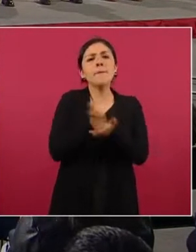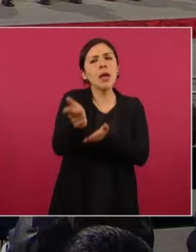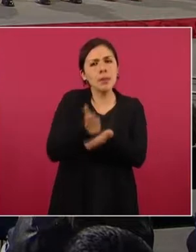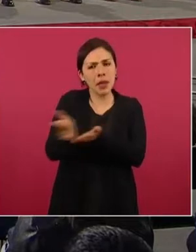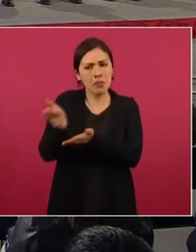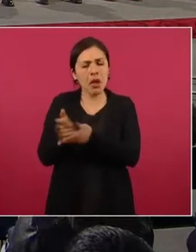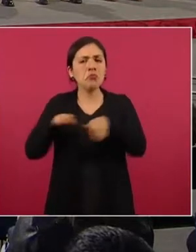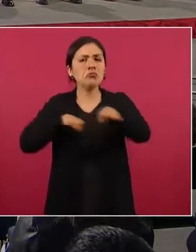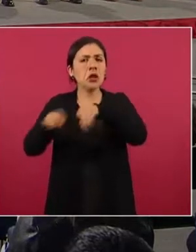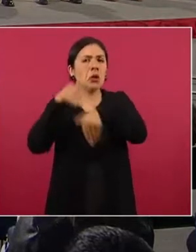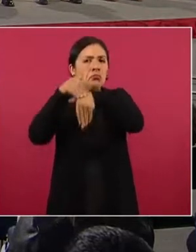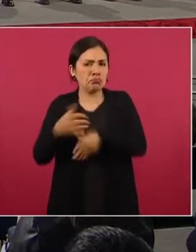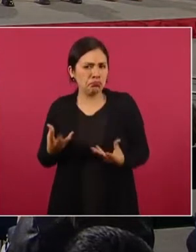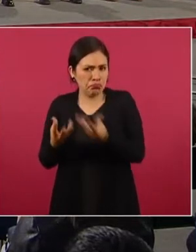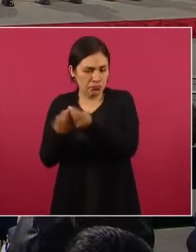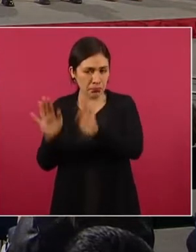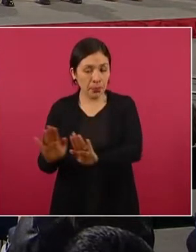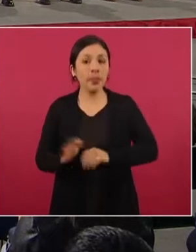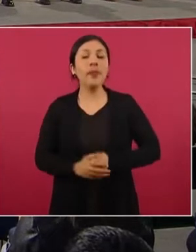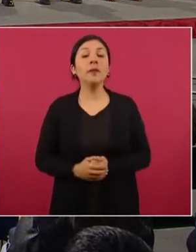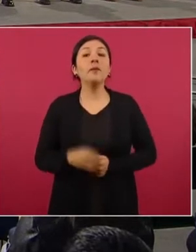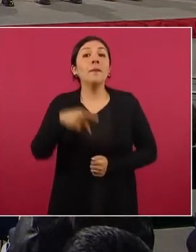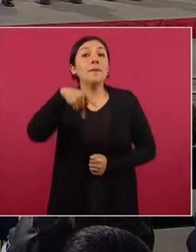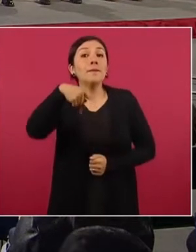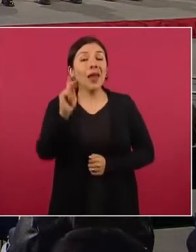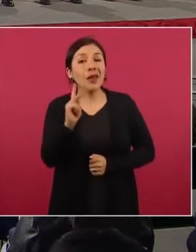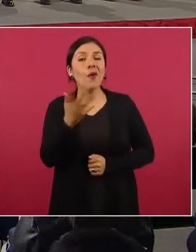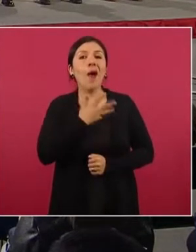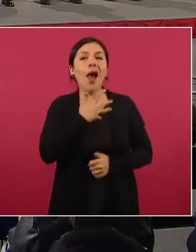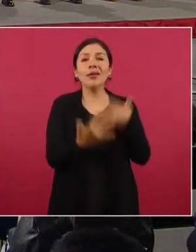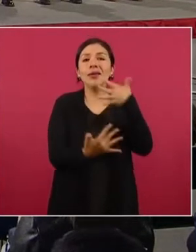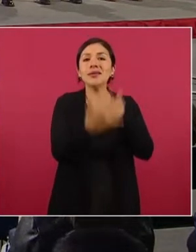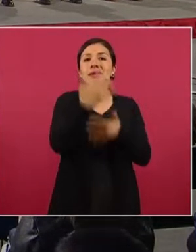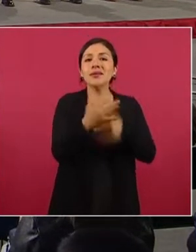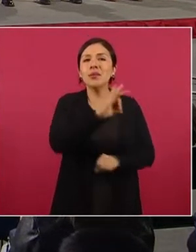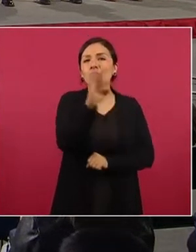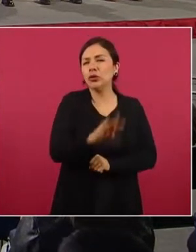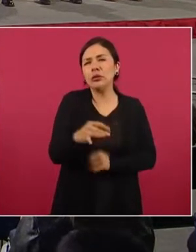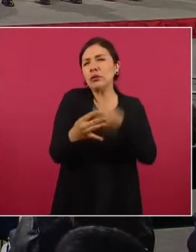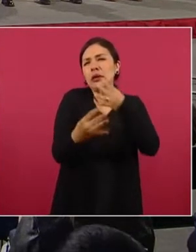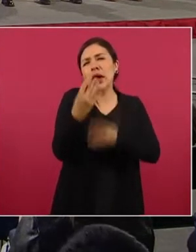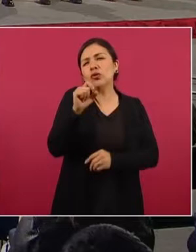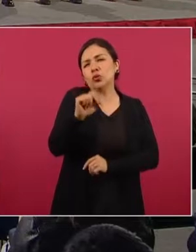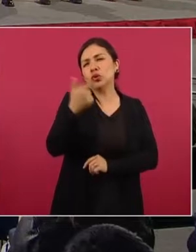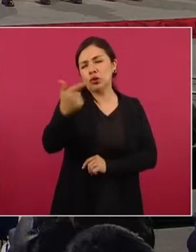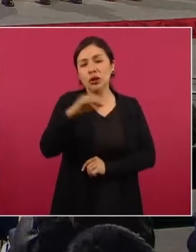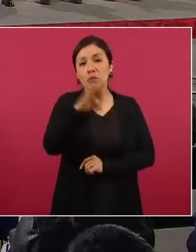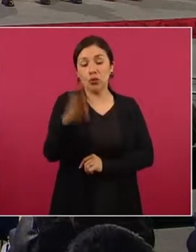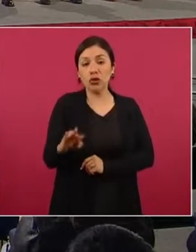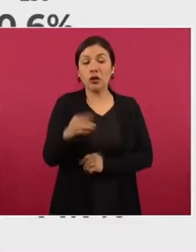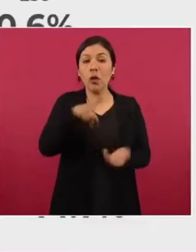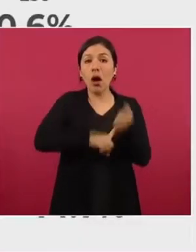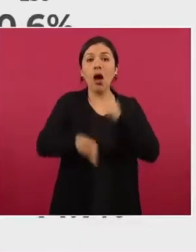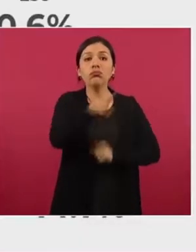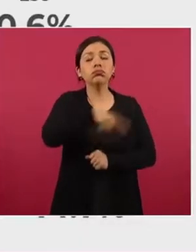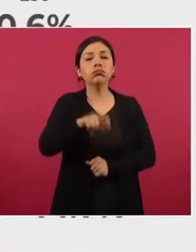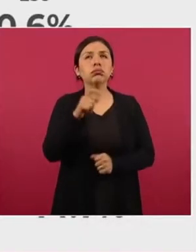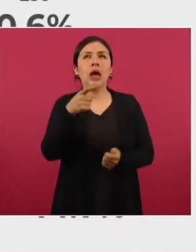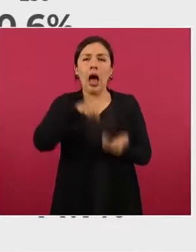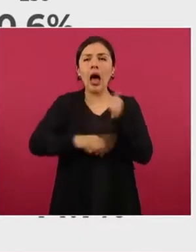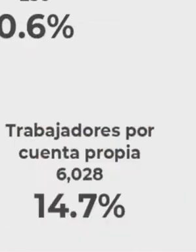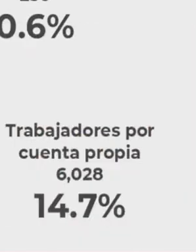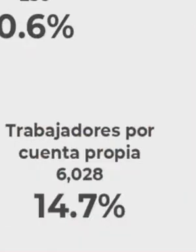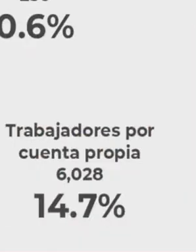subordinados. Sin embargo, hay un 15 por ciento, 14.7, que son seis mil